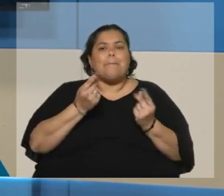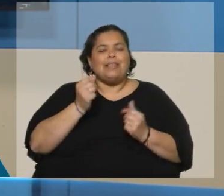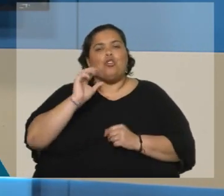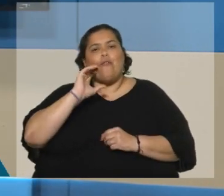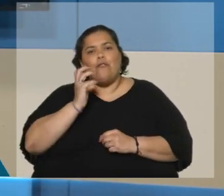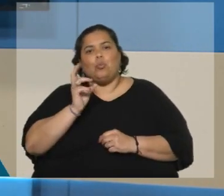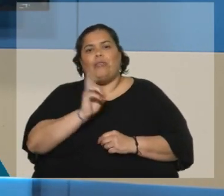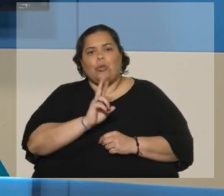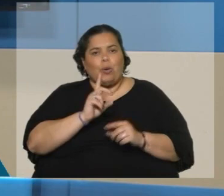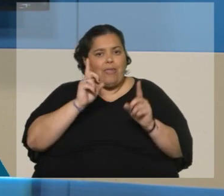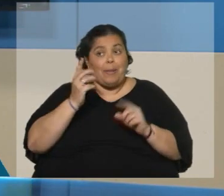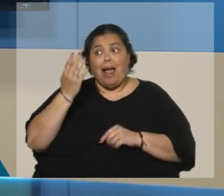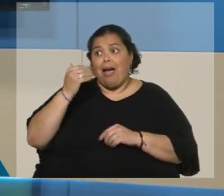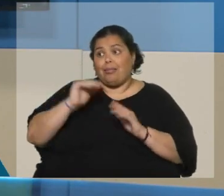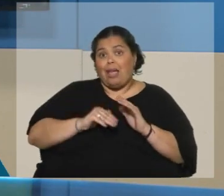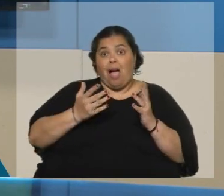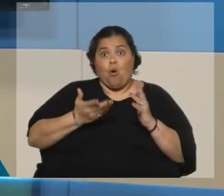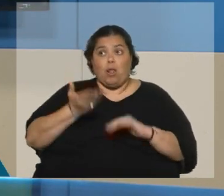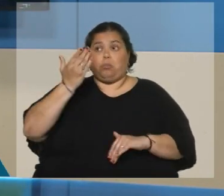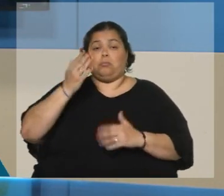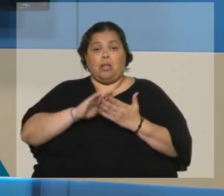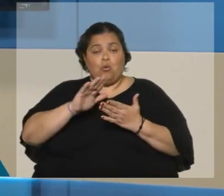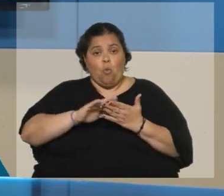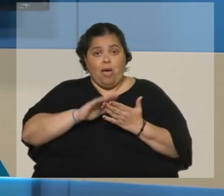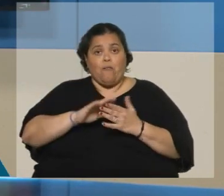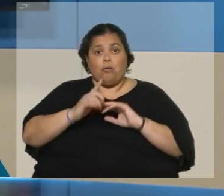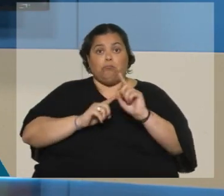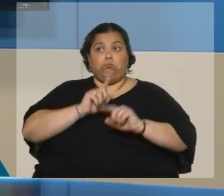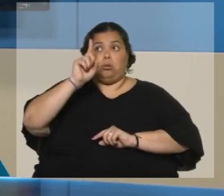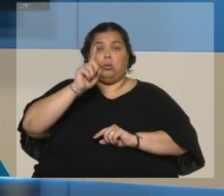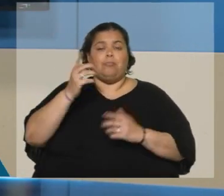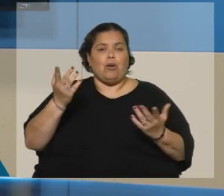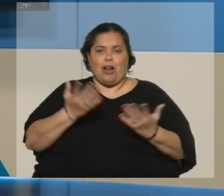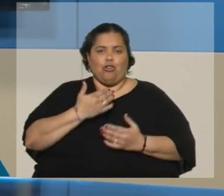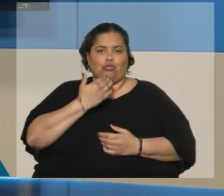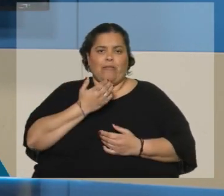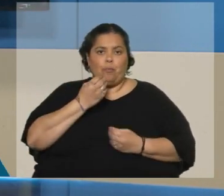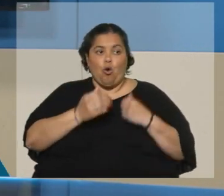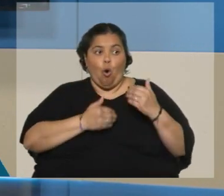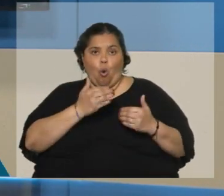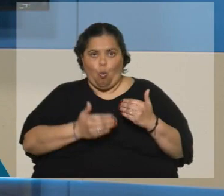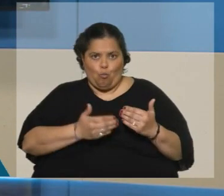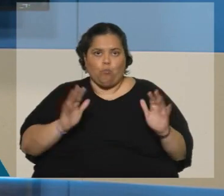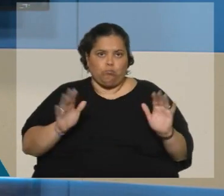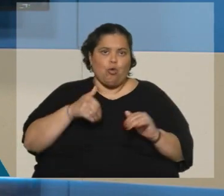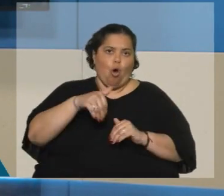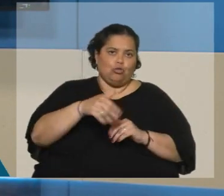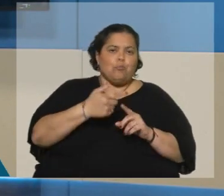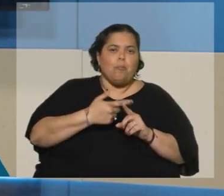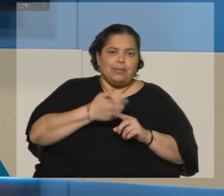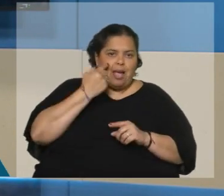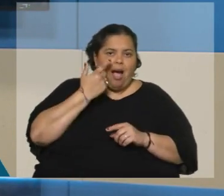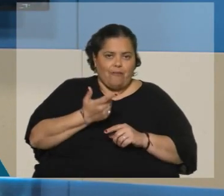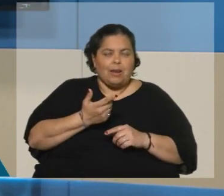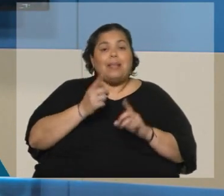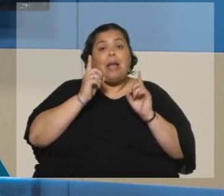antes, tan bajos después, y ahora, ojo, con ese leve repunte, todavía no sabemos qué nos dice, veremos qué pasa en los próximos meses. Entonces,